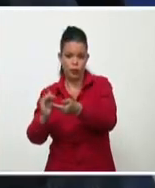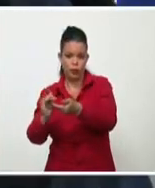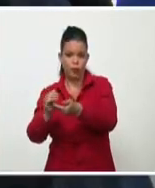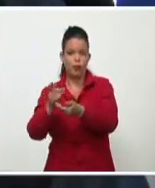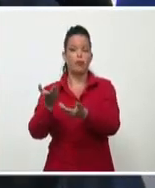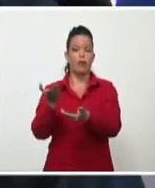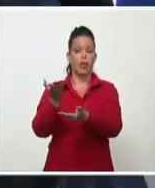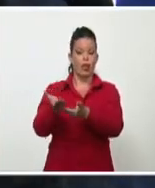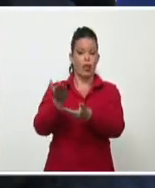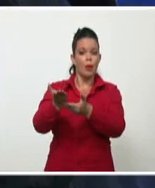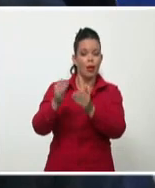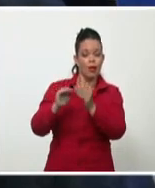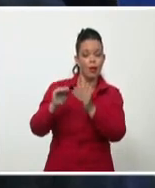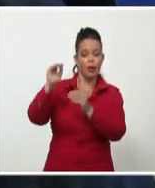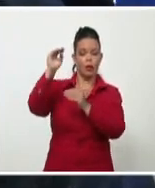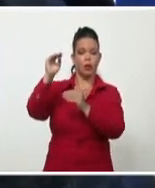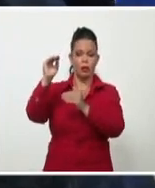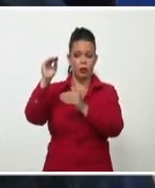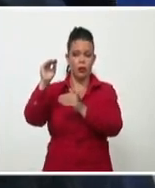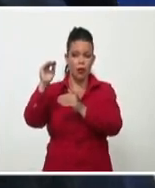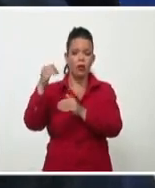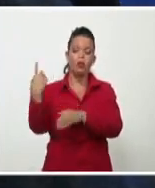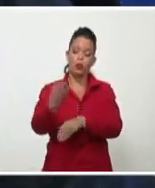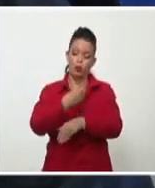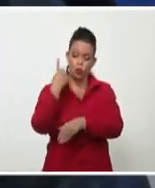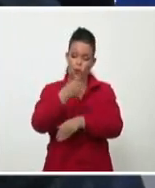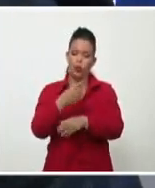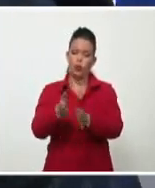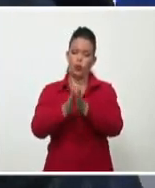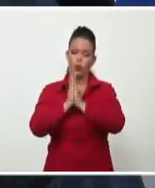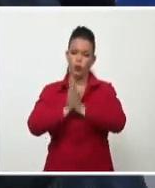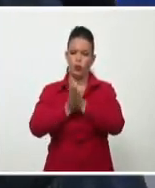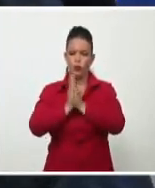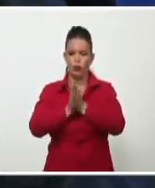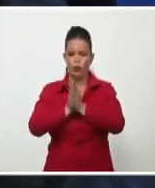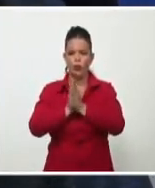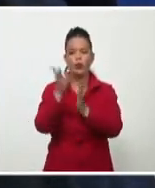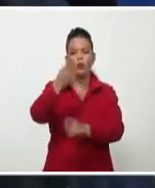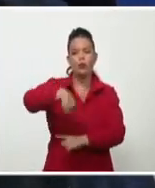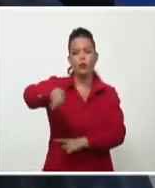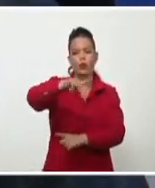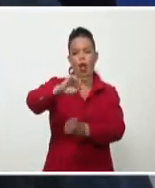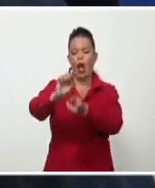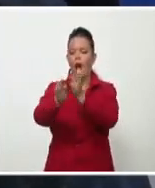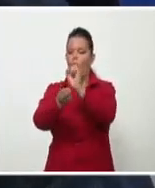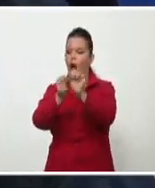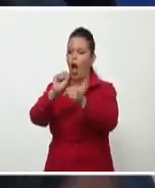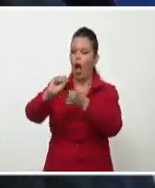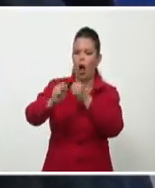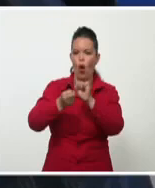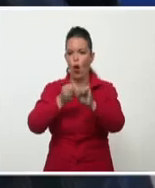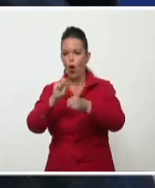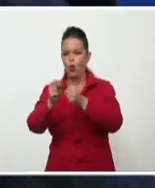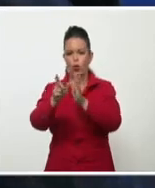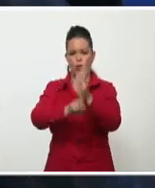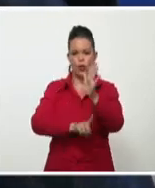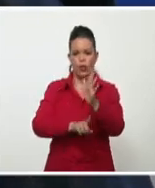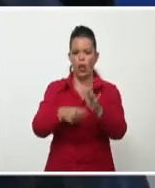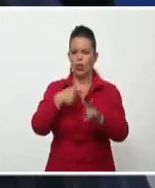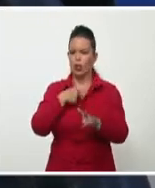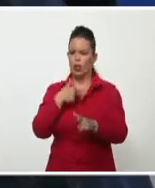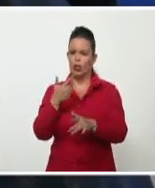Nosotros también hacemos un llamado general a la población a sumarse a este oro, no les estamos pidiendo un